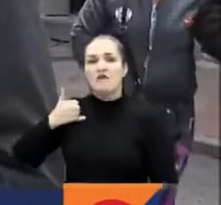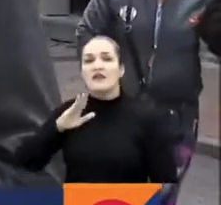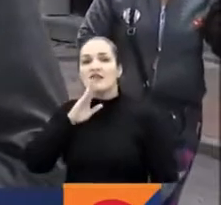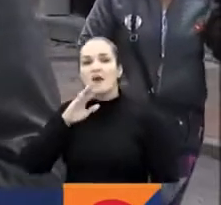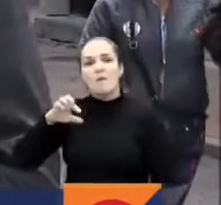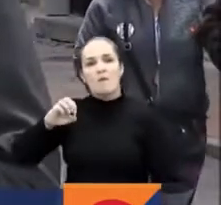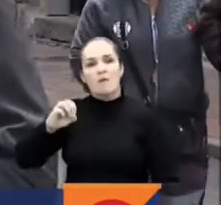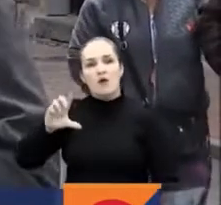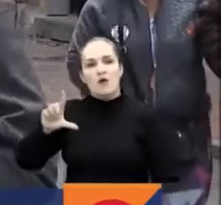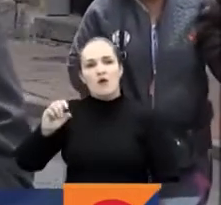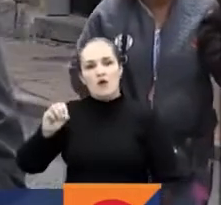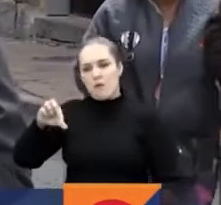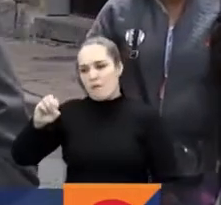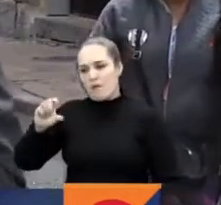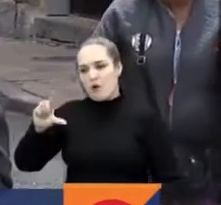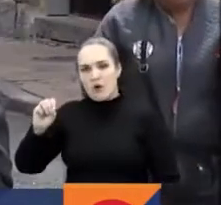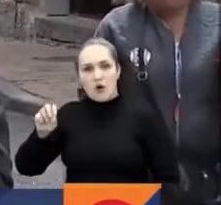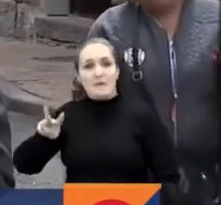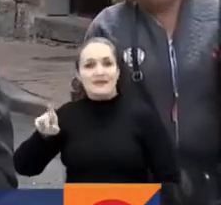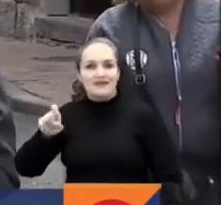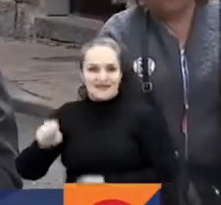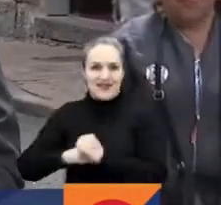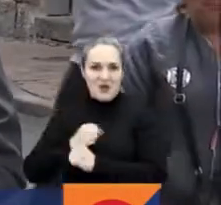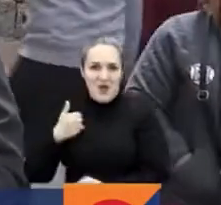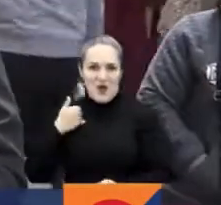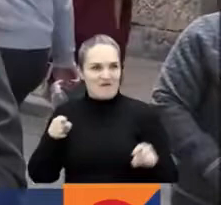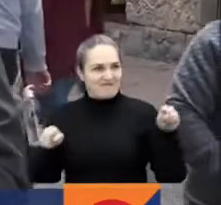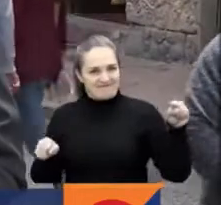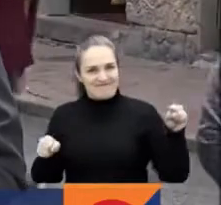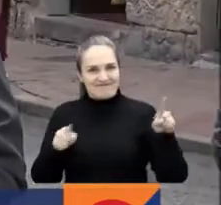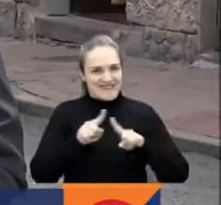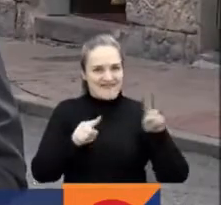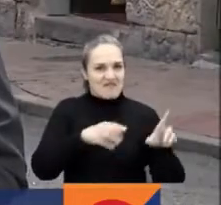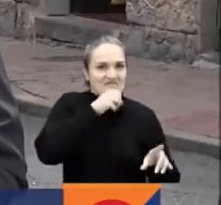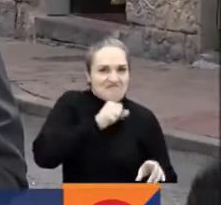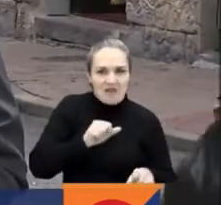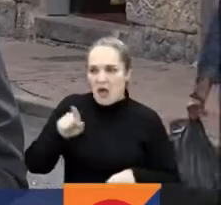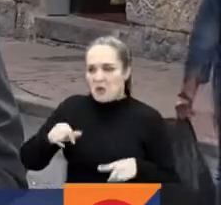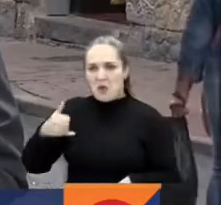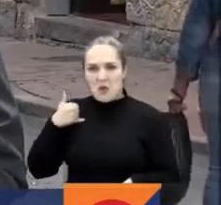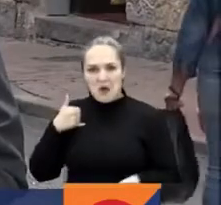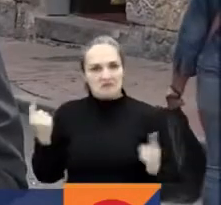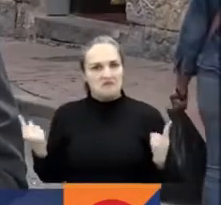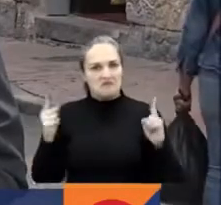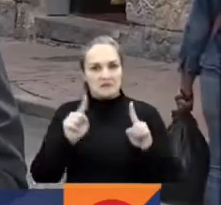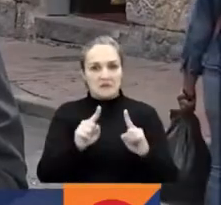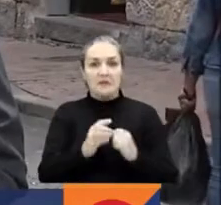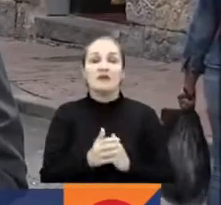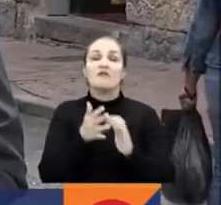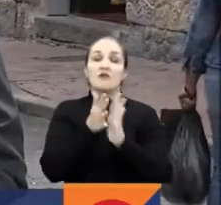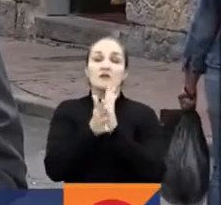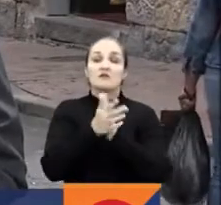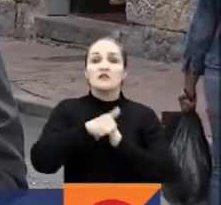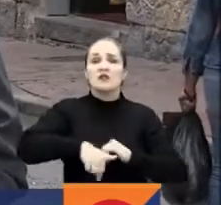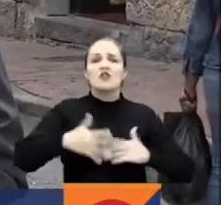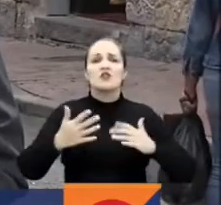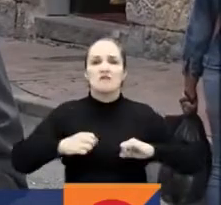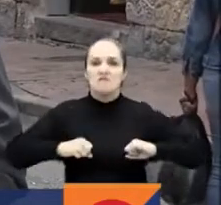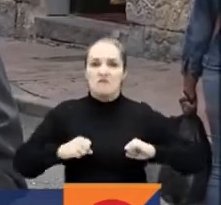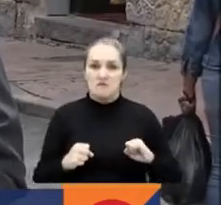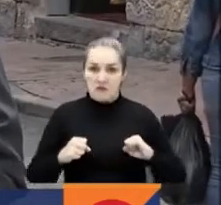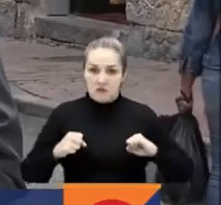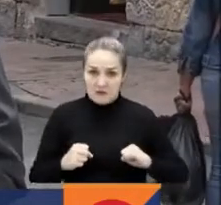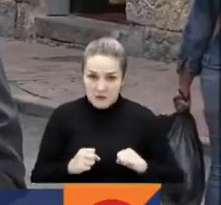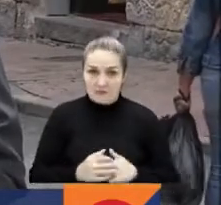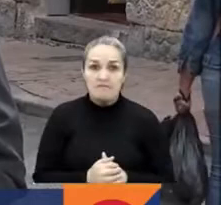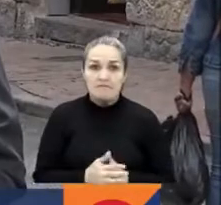edad, representante a la Cámara. Pues John, esa es toda la información que nosotros registramos a esta hora desde el centro de Bogotá. Nosotros estaremos muy atentos de todo lo